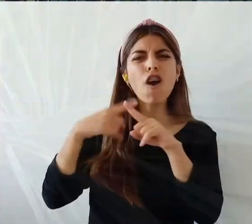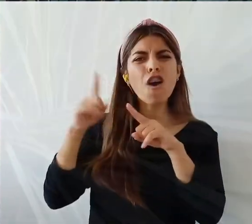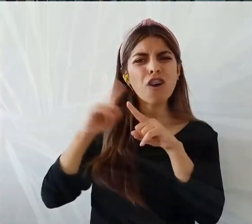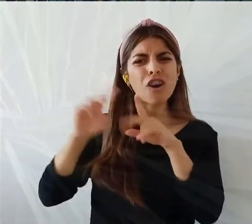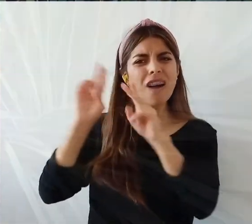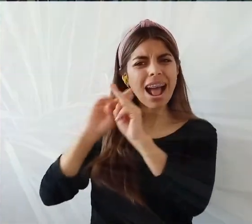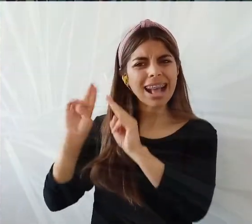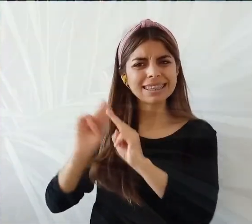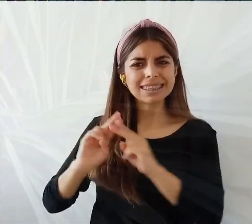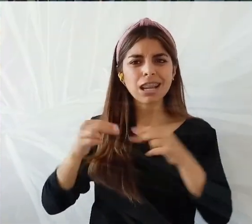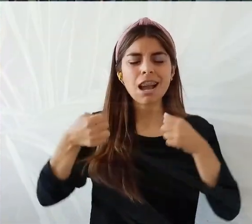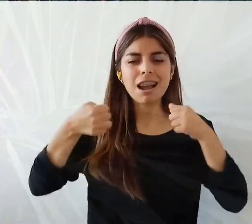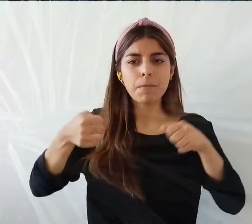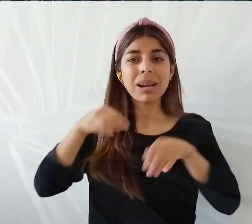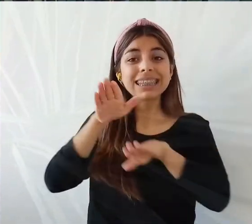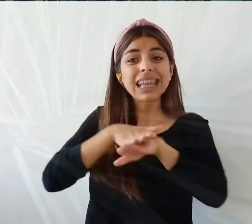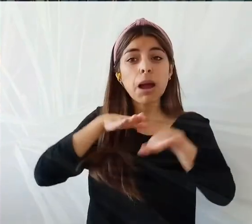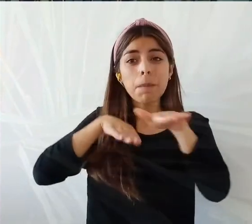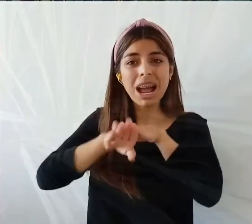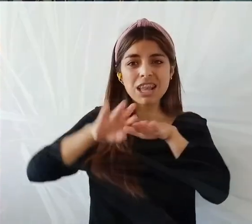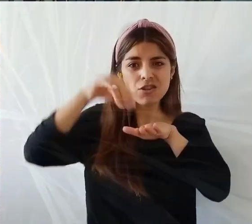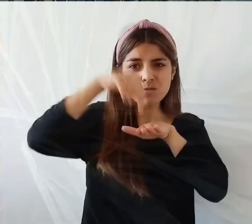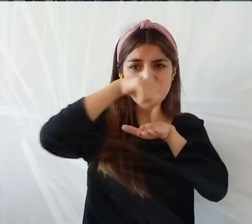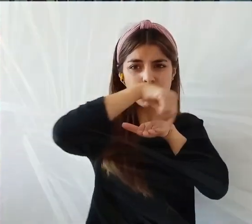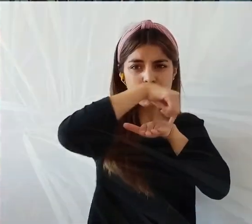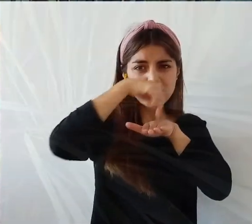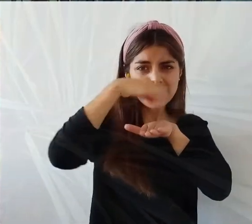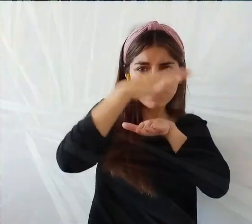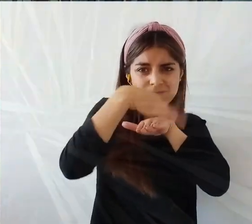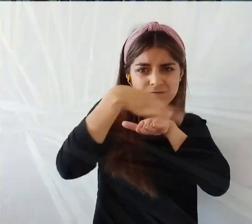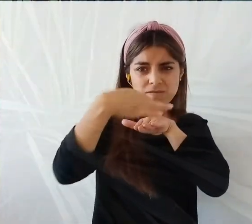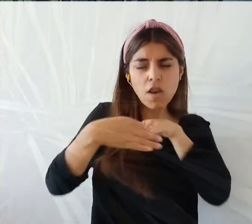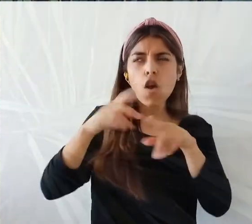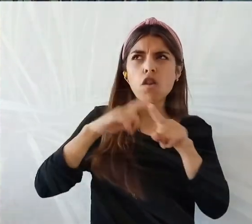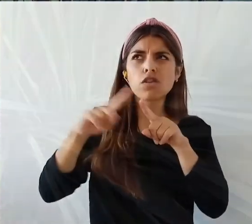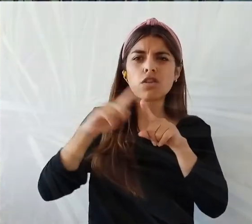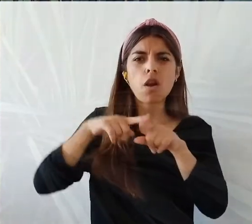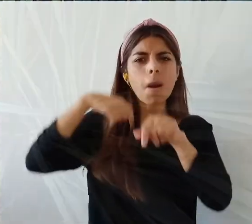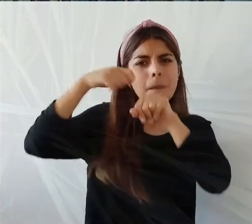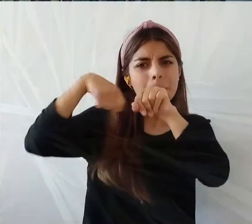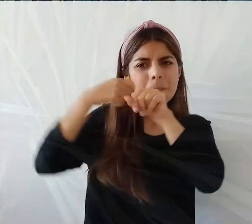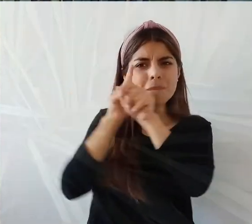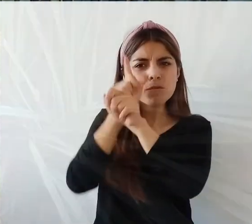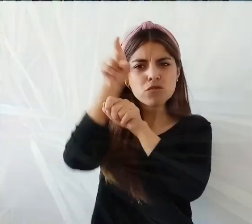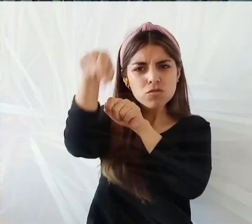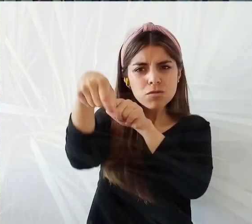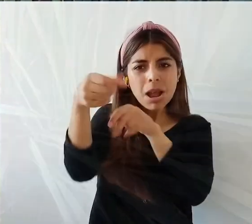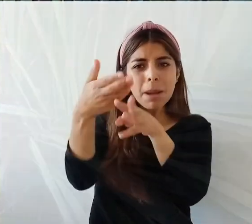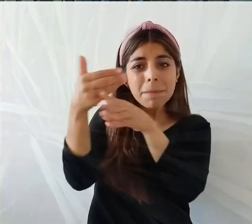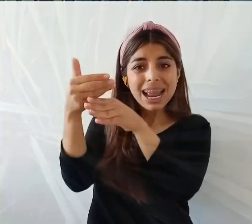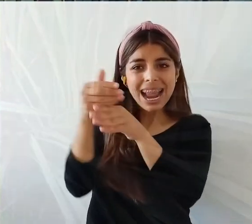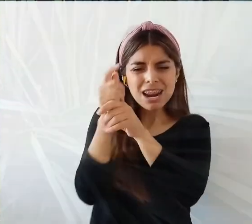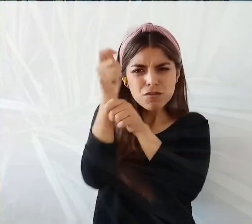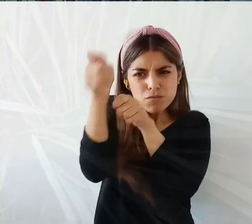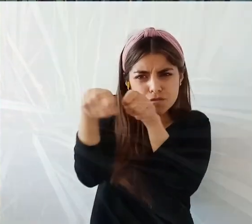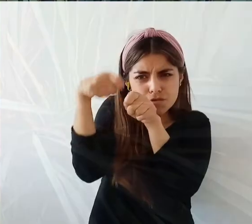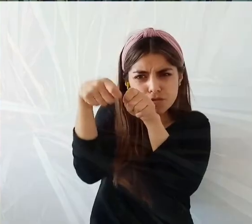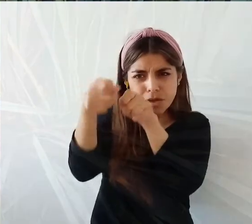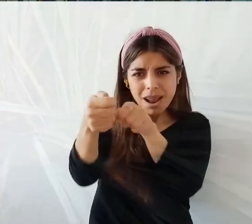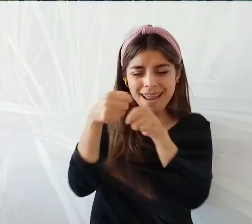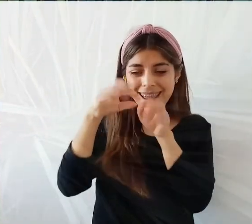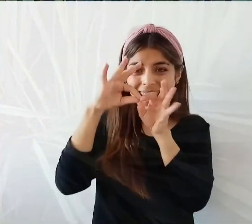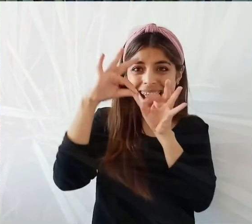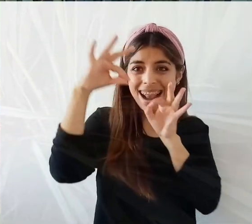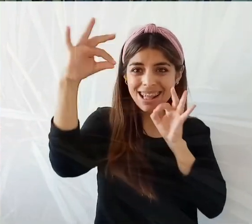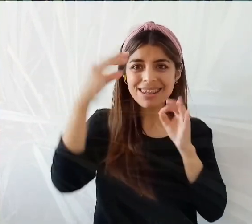que hacían para los botes. Hacían lienzas para pescar, decían que hacían igual. Porque es muy firme